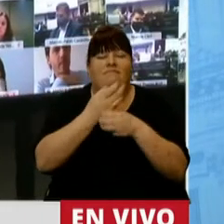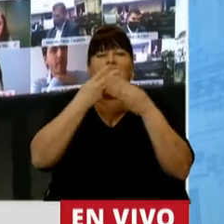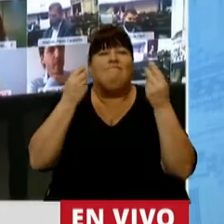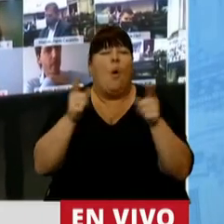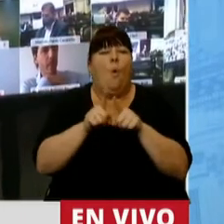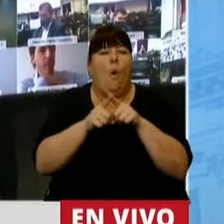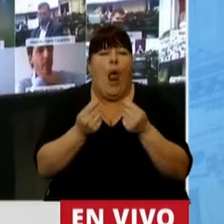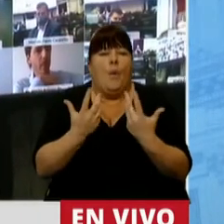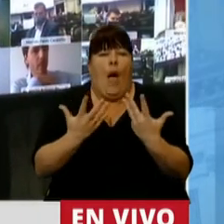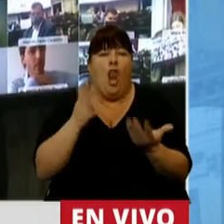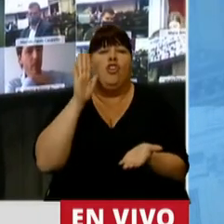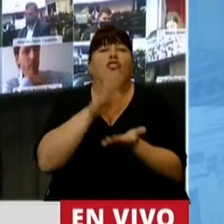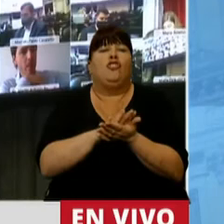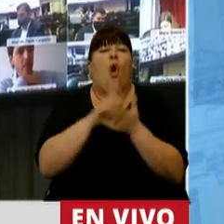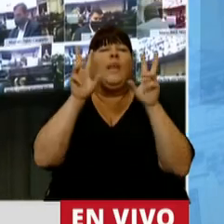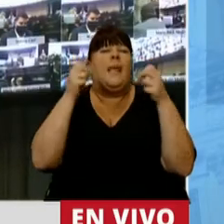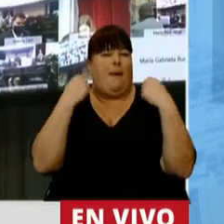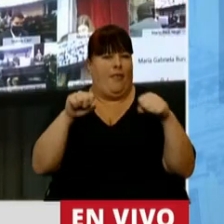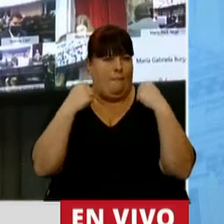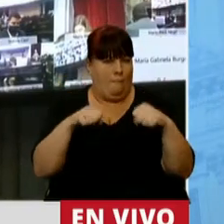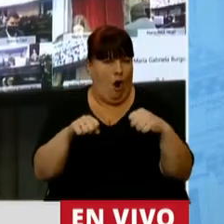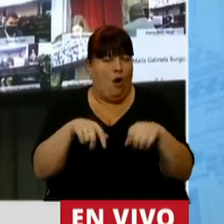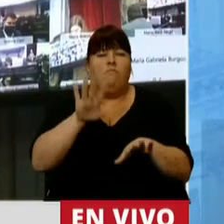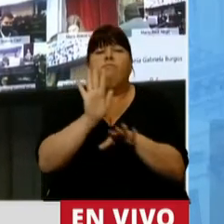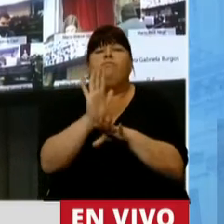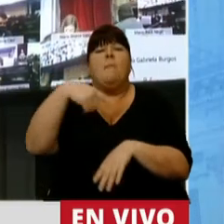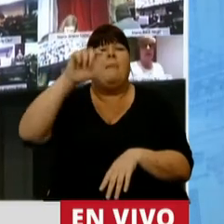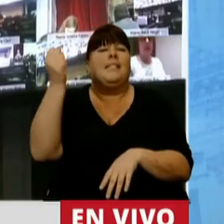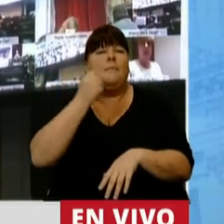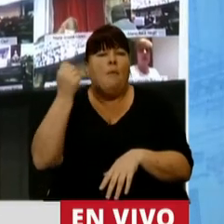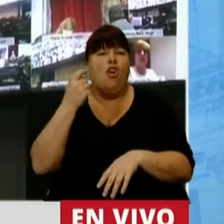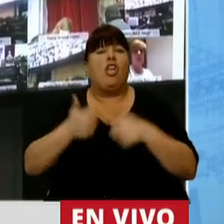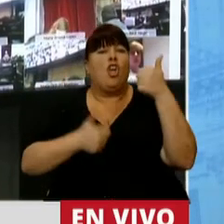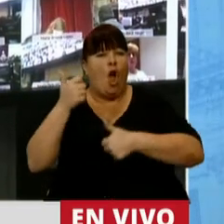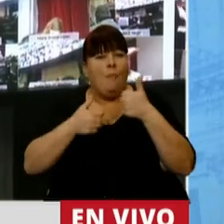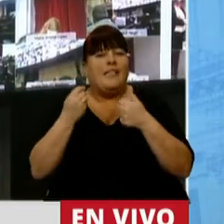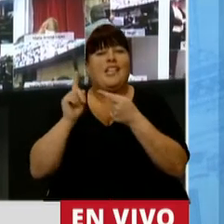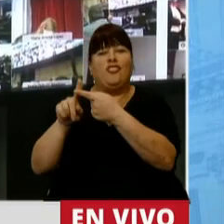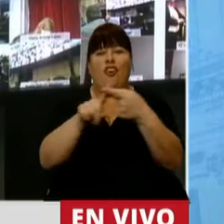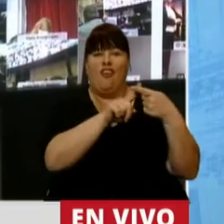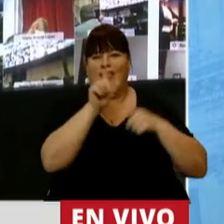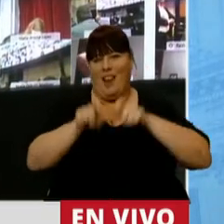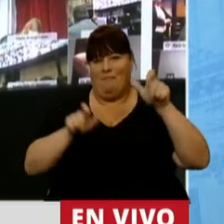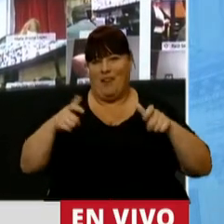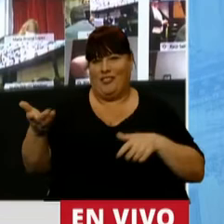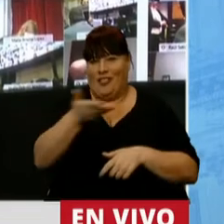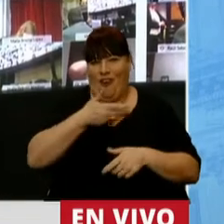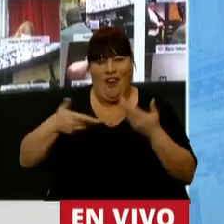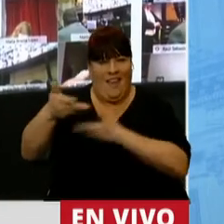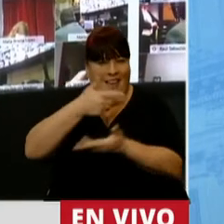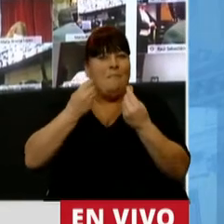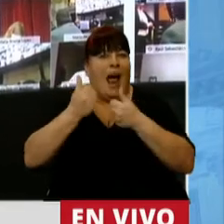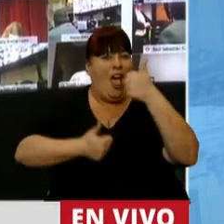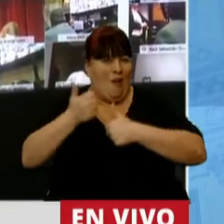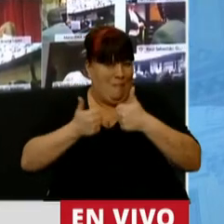muchos valores relacionados con el deporte, como que lo importante en una competencia es el relacionamiento con aquellos con los que